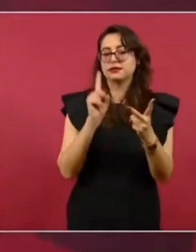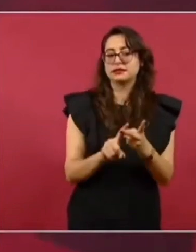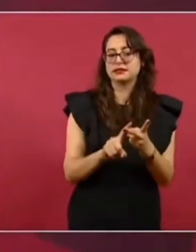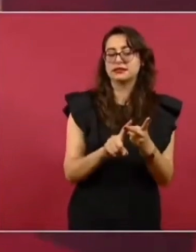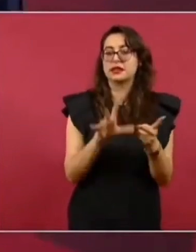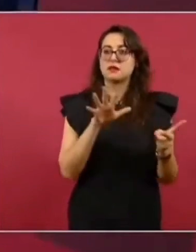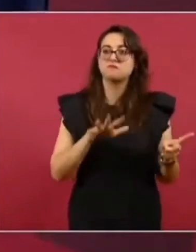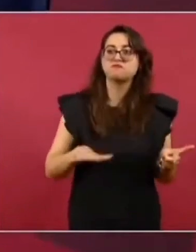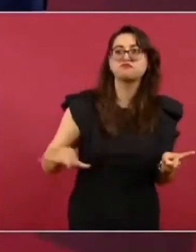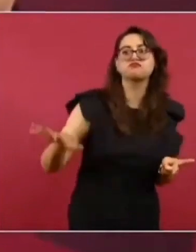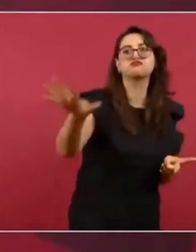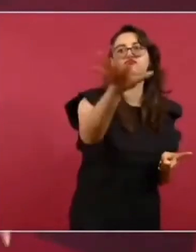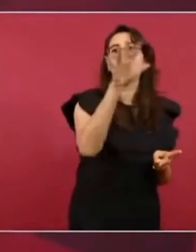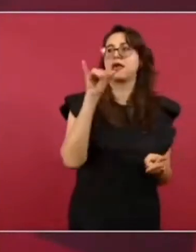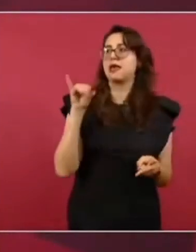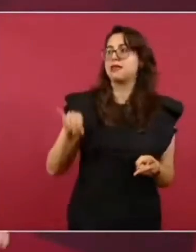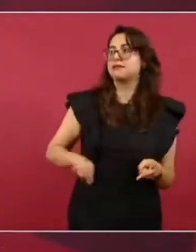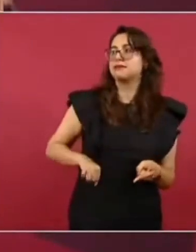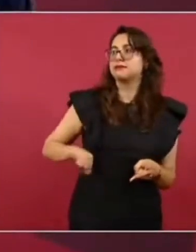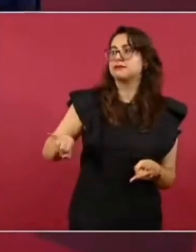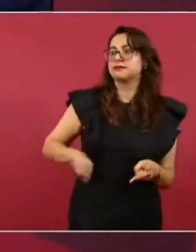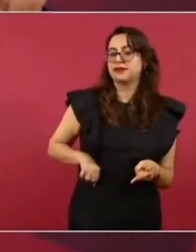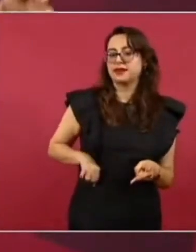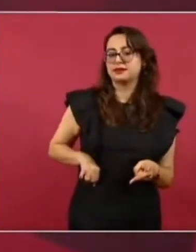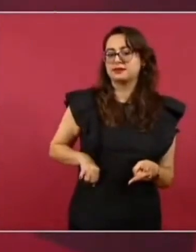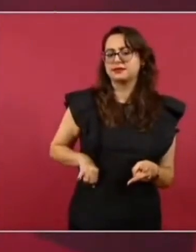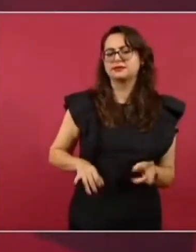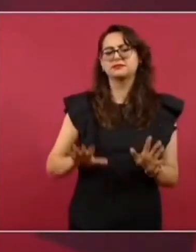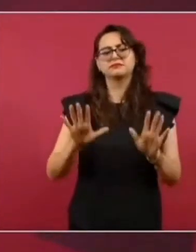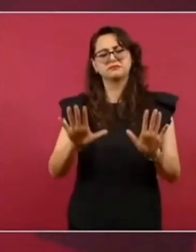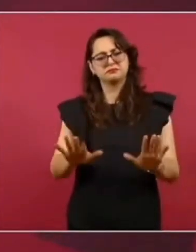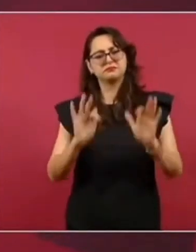entonces no hay problema lo deben decirle a la gente